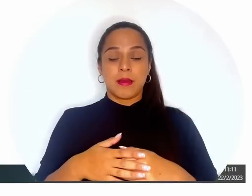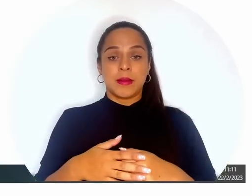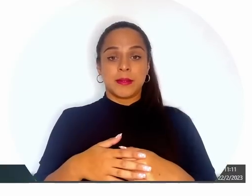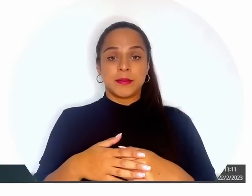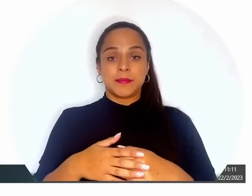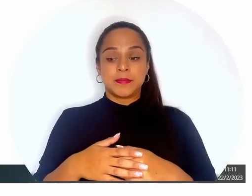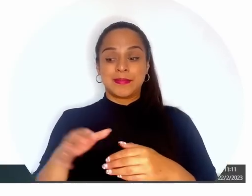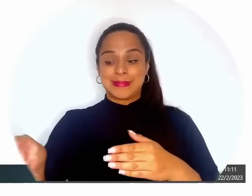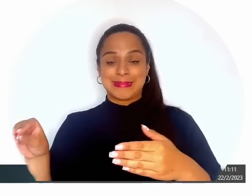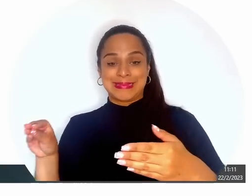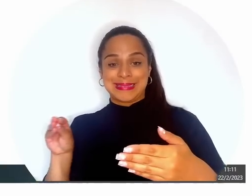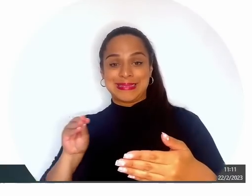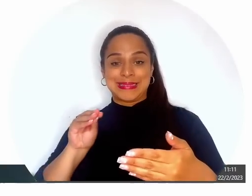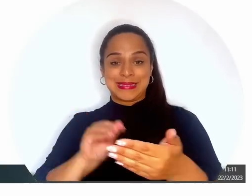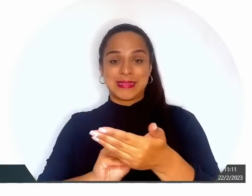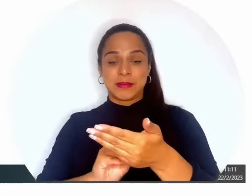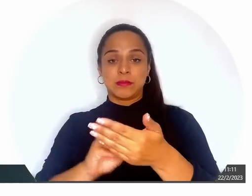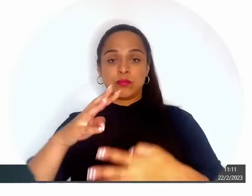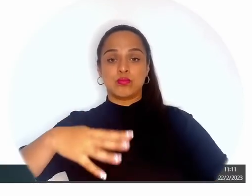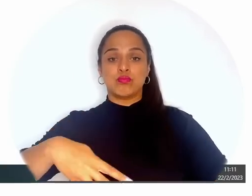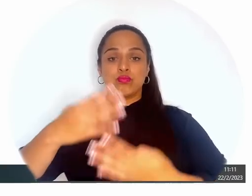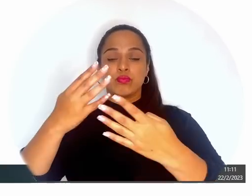Me adjunta el archivo y le voy a enviar.